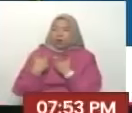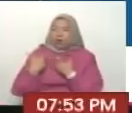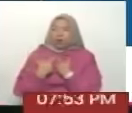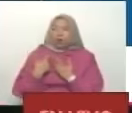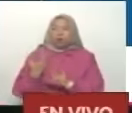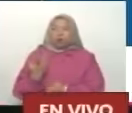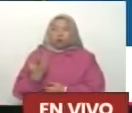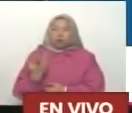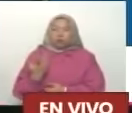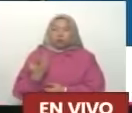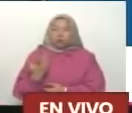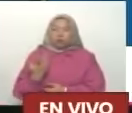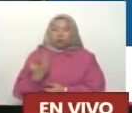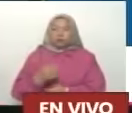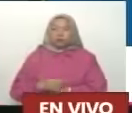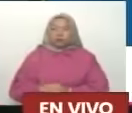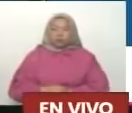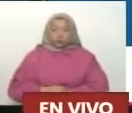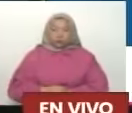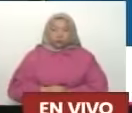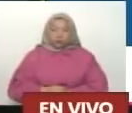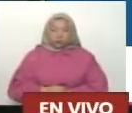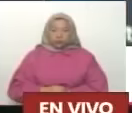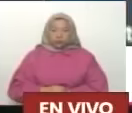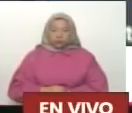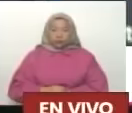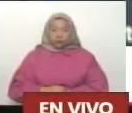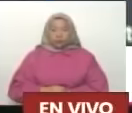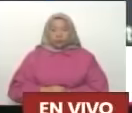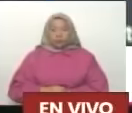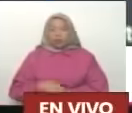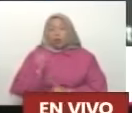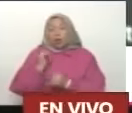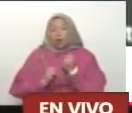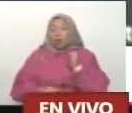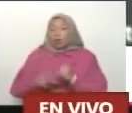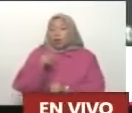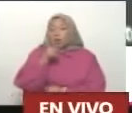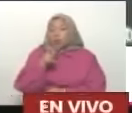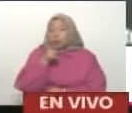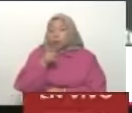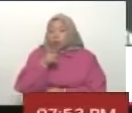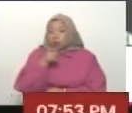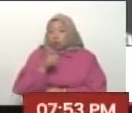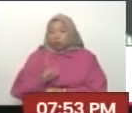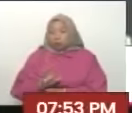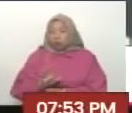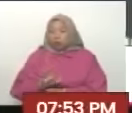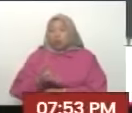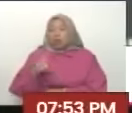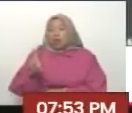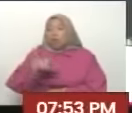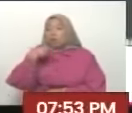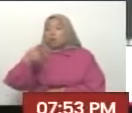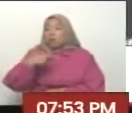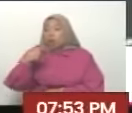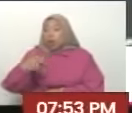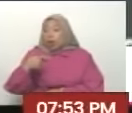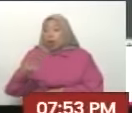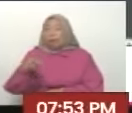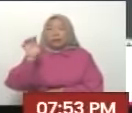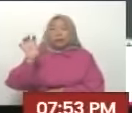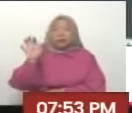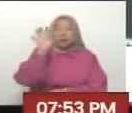inmoralidad Señor presidente Última pregunta En este contexto Geopolítico Mundial Que usted